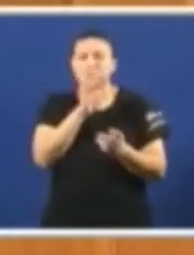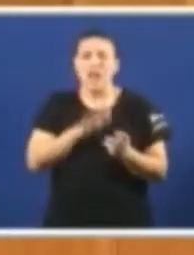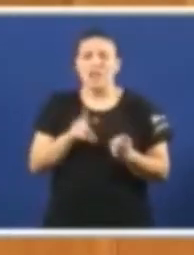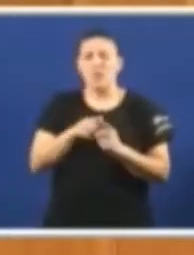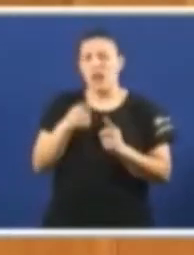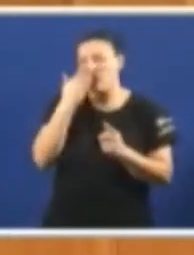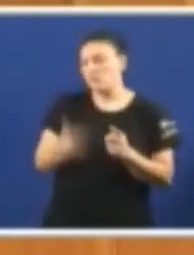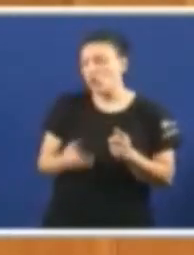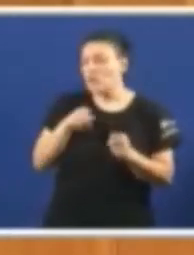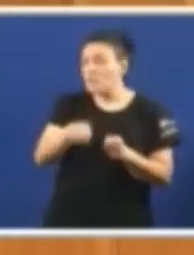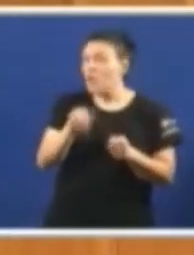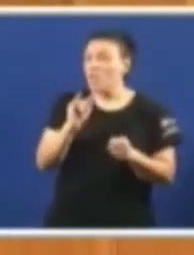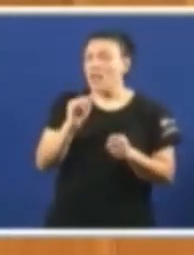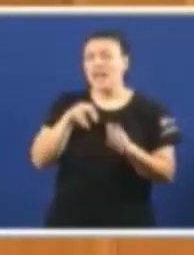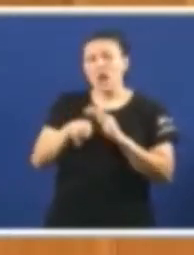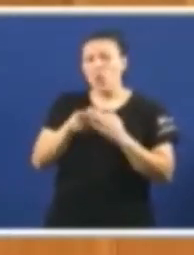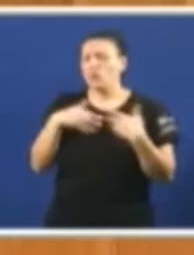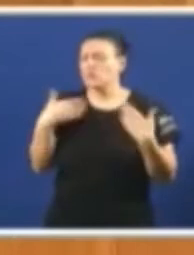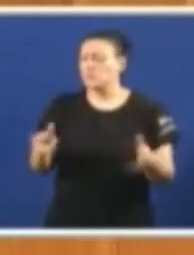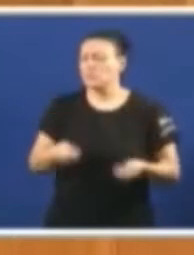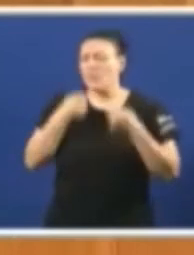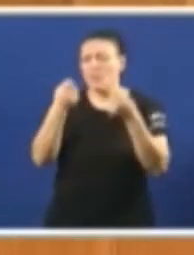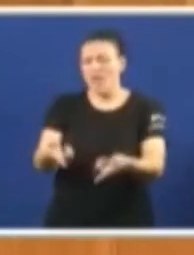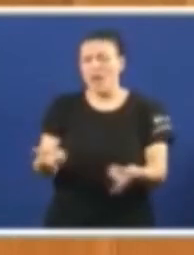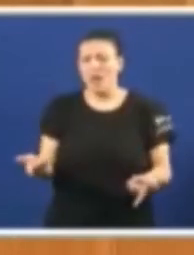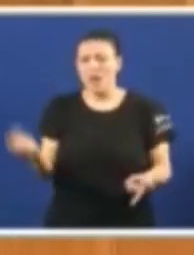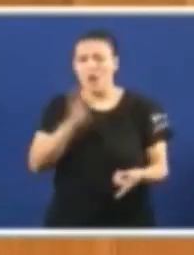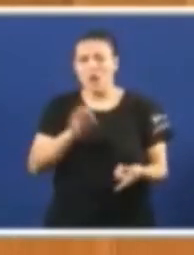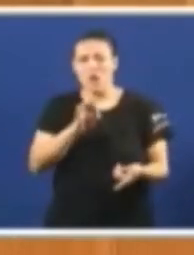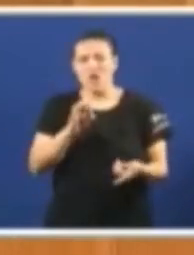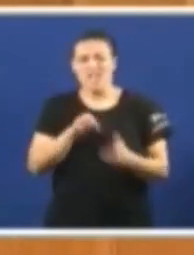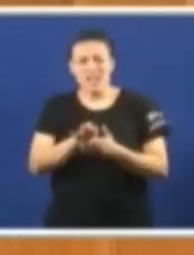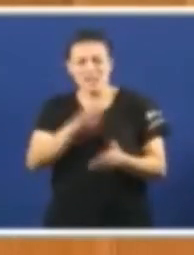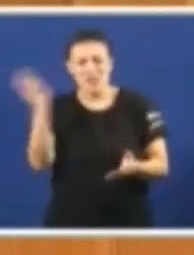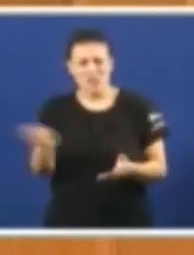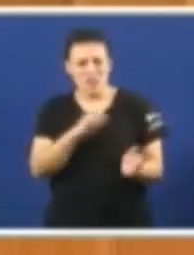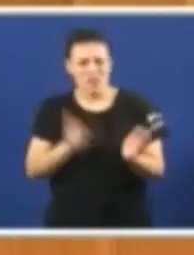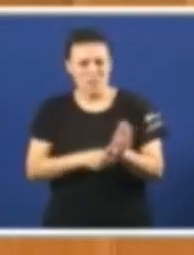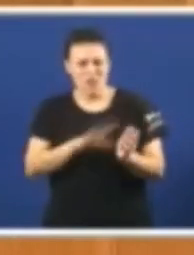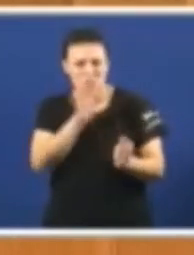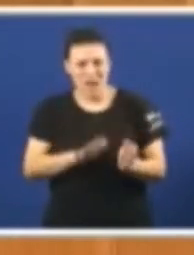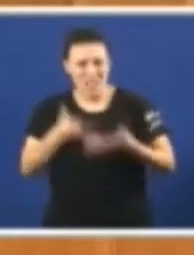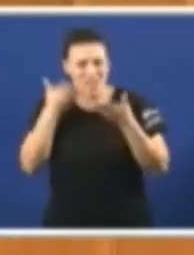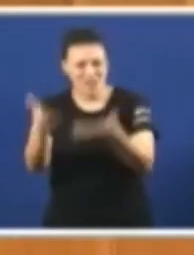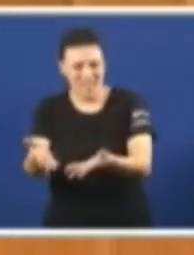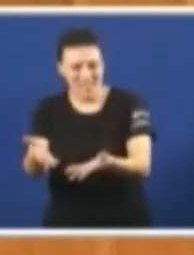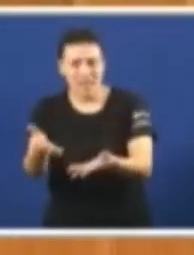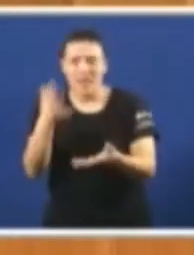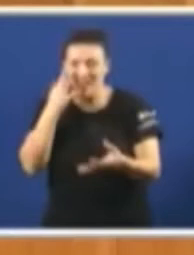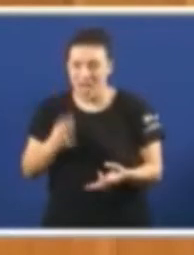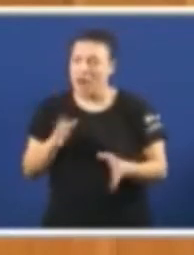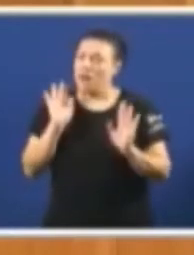teñen á súa disposición todos os recursos das administracións e todo o seu servicio. Pois quizáis deberíamos deixar de facer estas